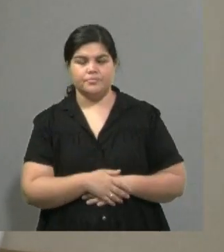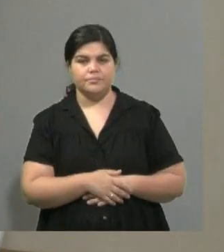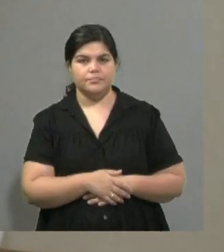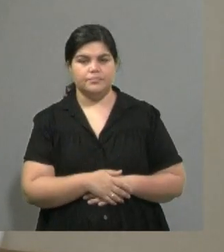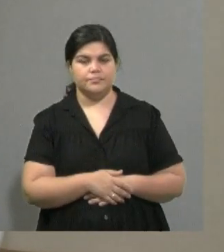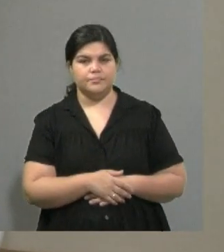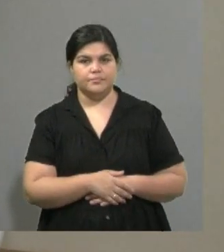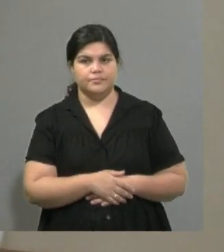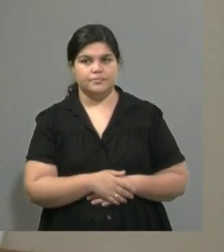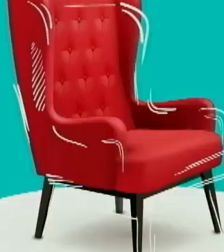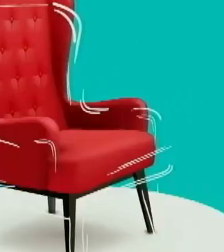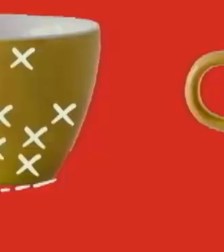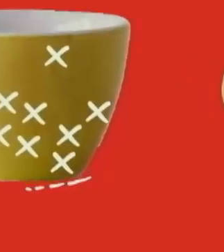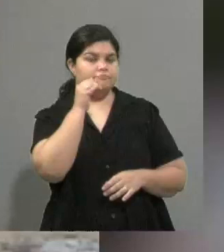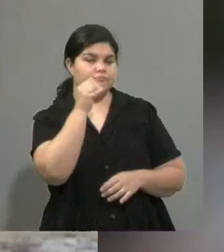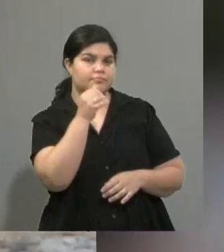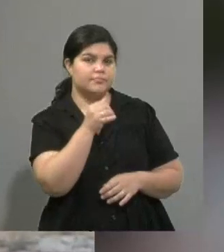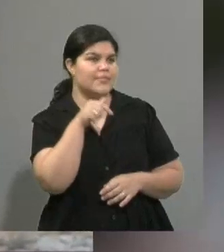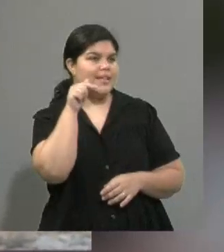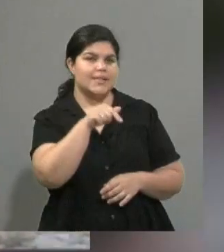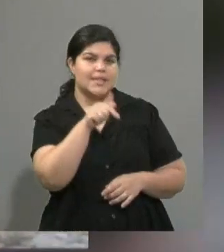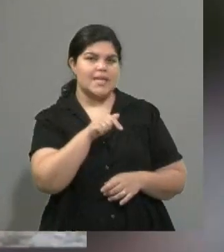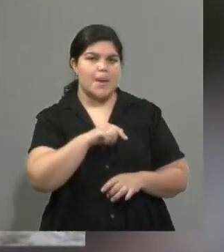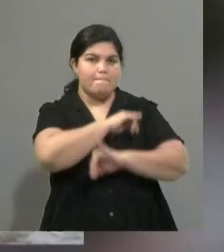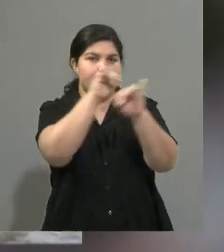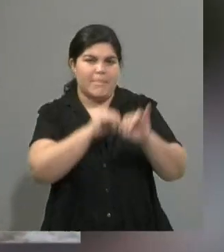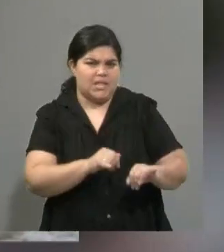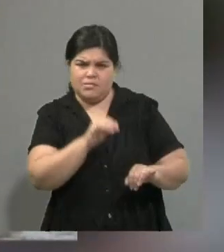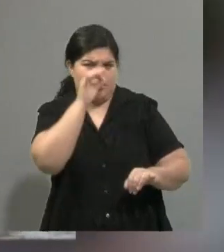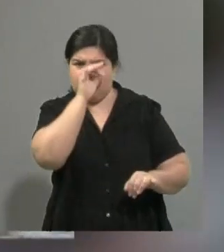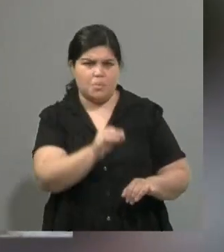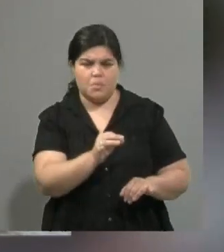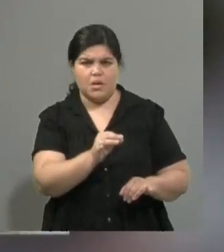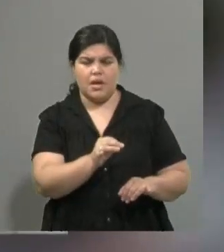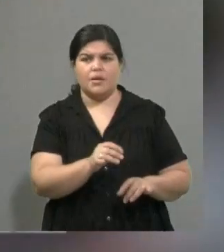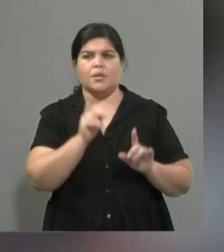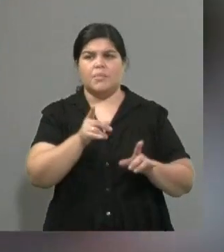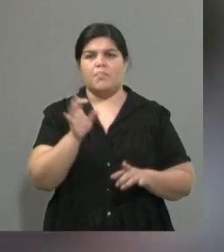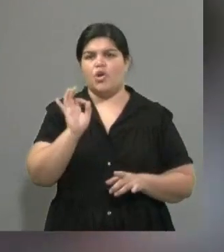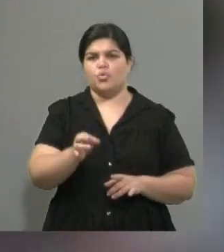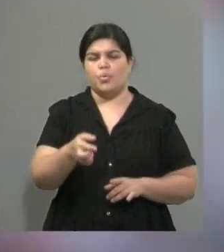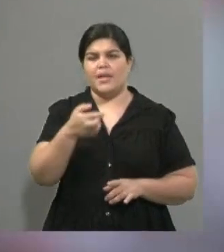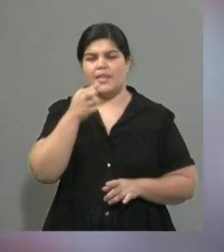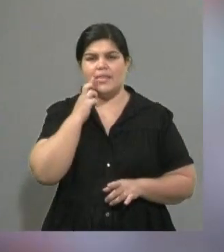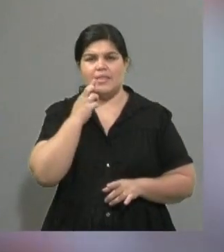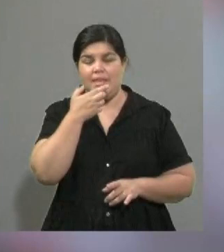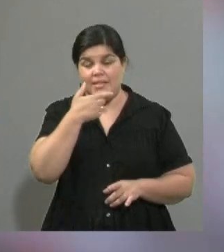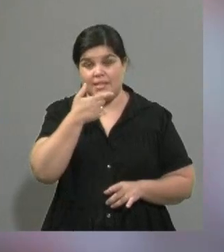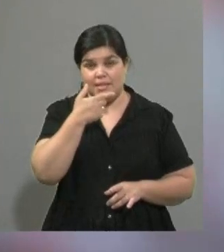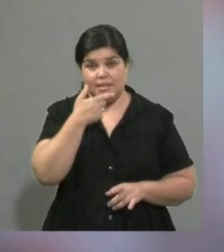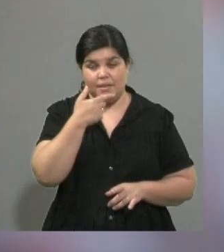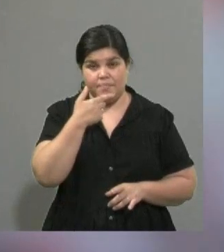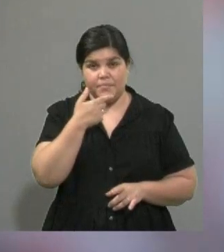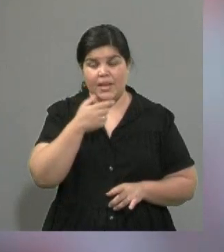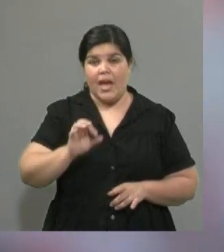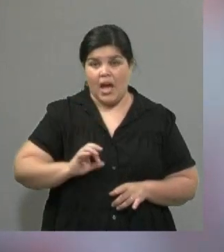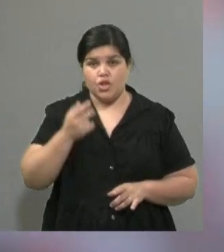Exacto, es una tensión que nunca se ha ido, de hecho el estallido social del 17 de octubre de 2019 no logró grandes